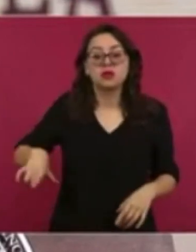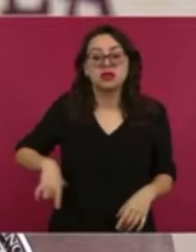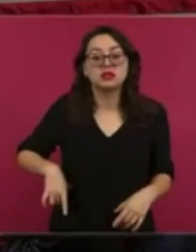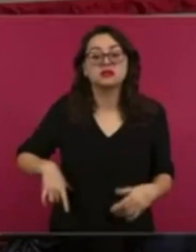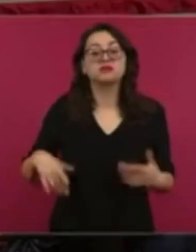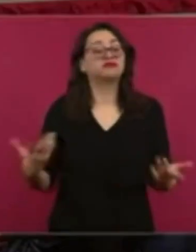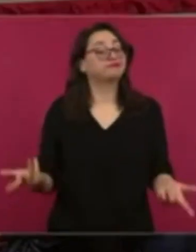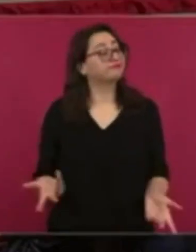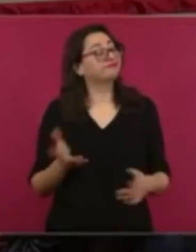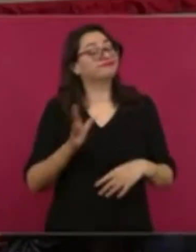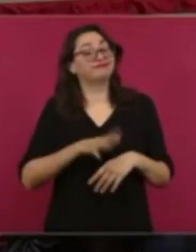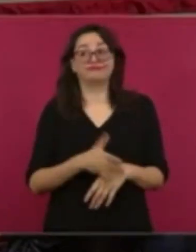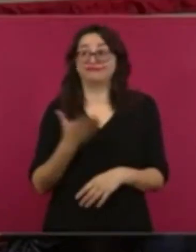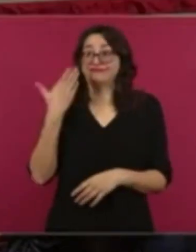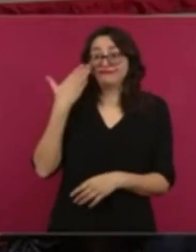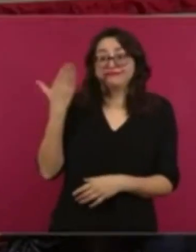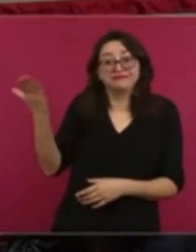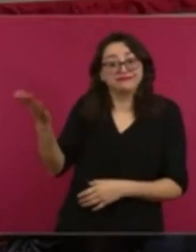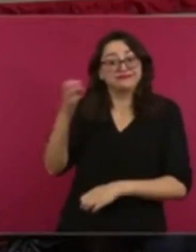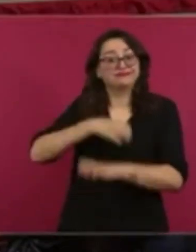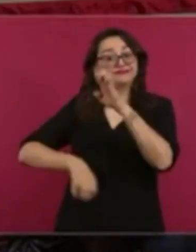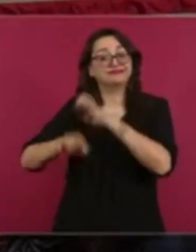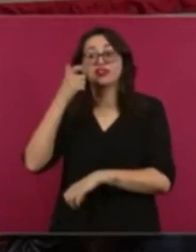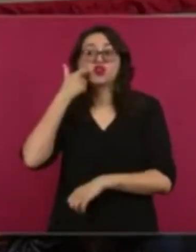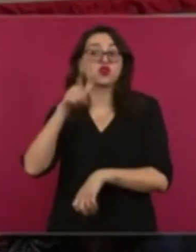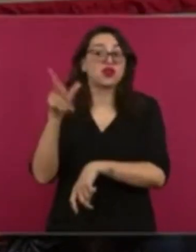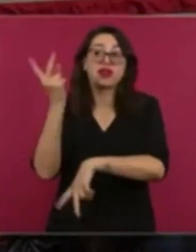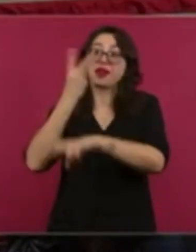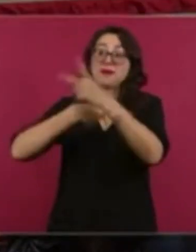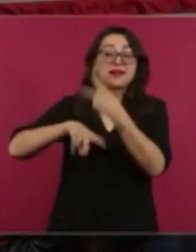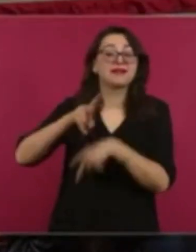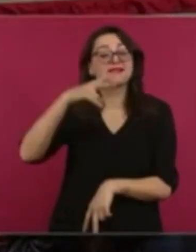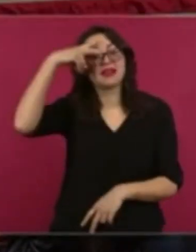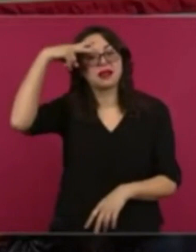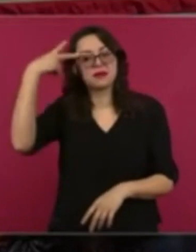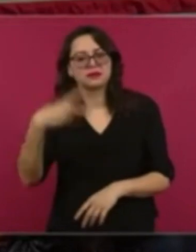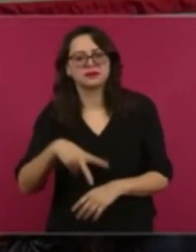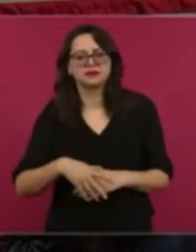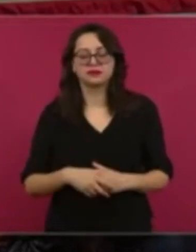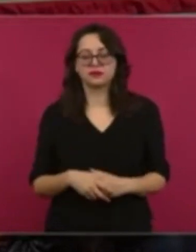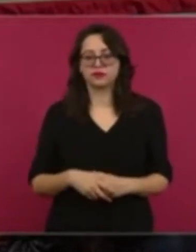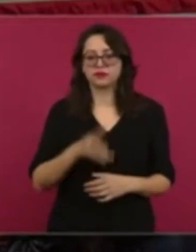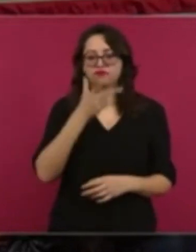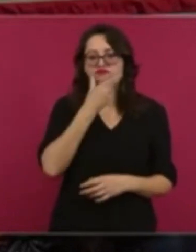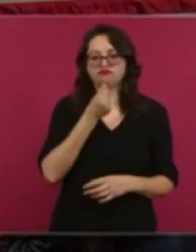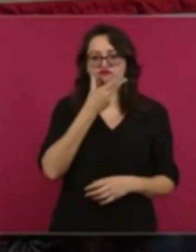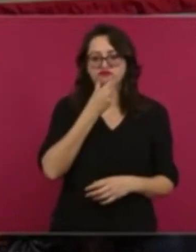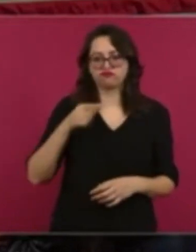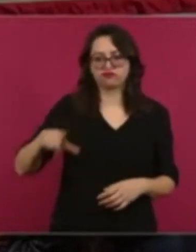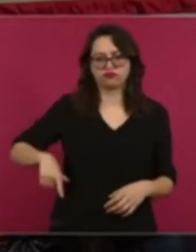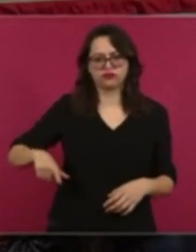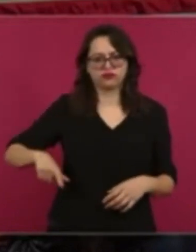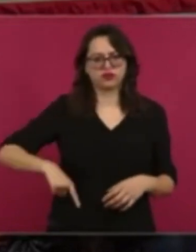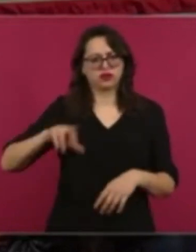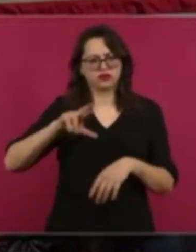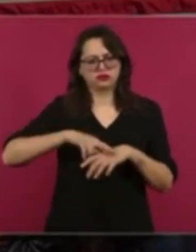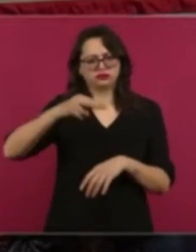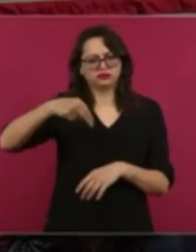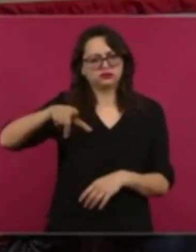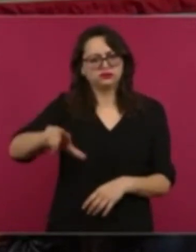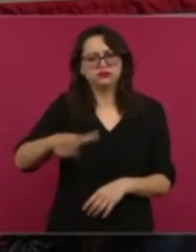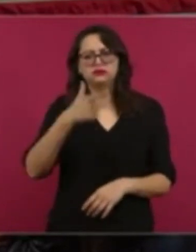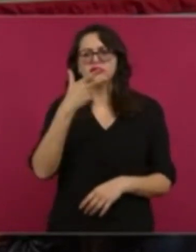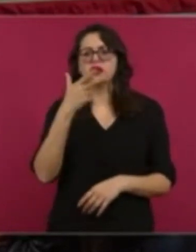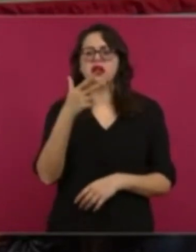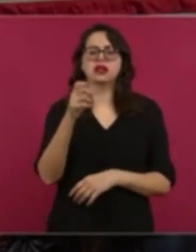jurídica y apoyo a las inversiones. El gobernador de Nuevo León, Samuel García, respondió a las falsedades en el